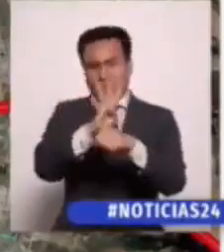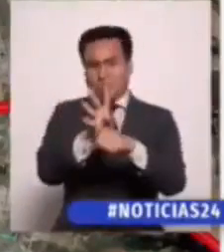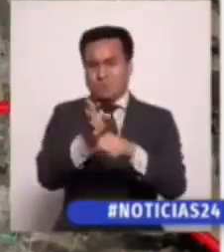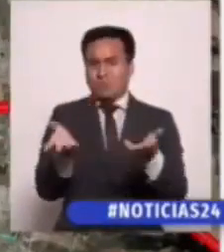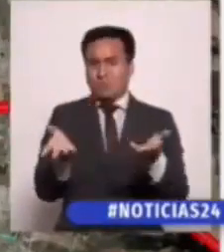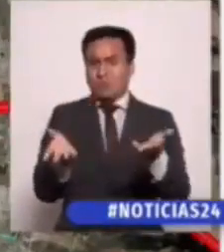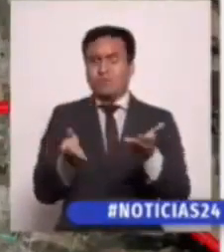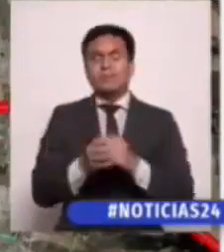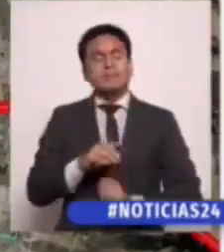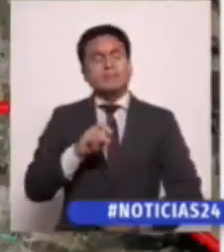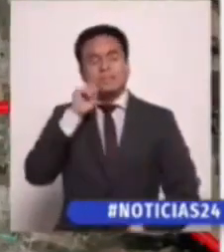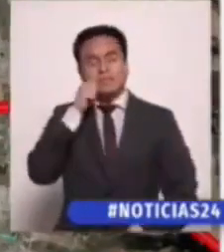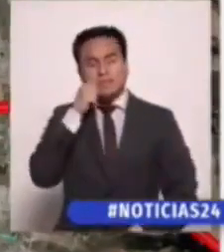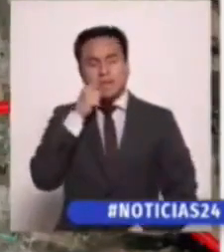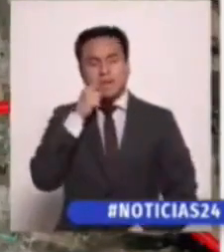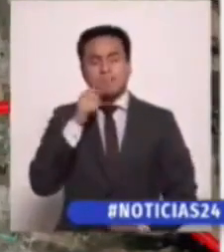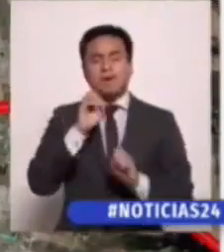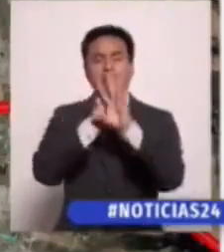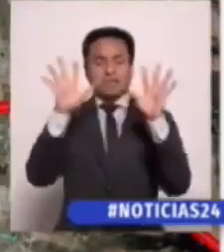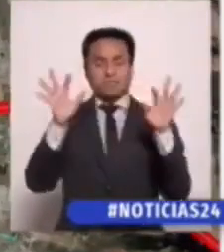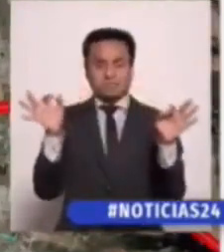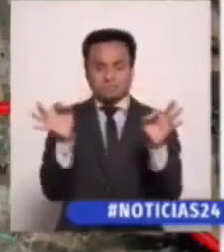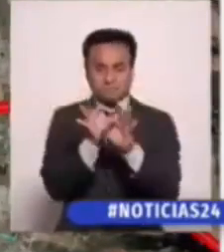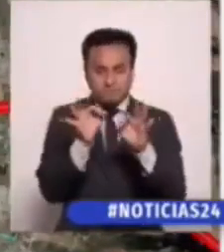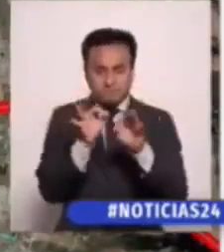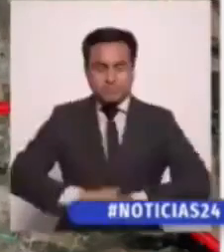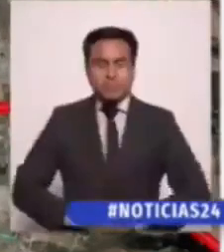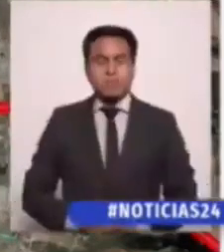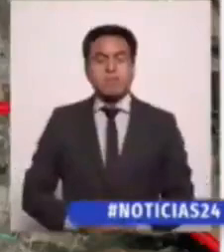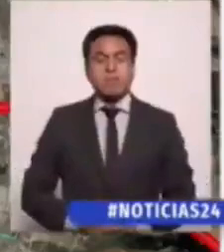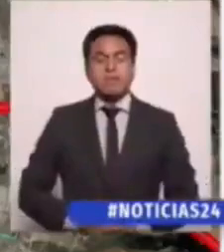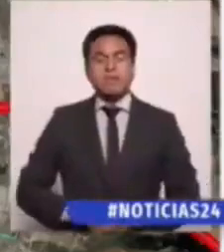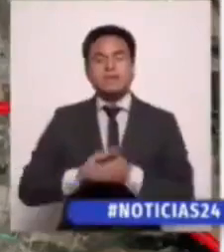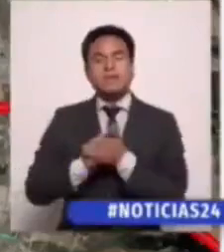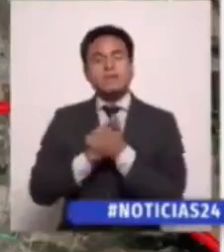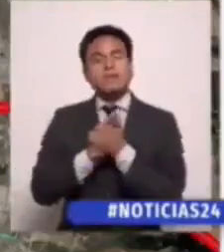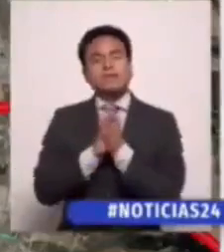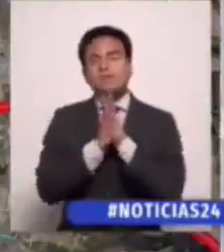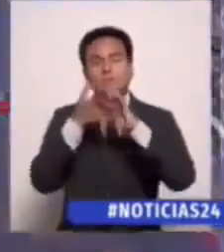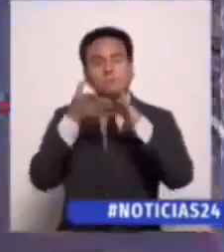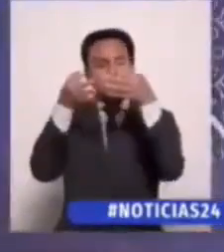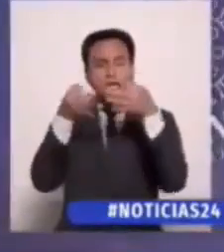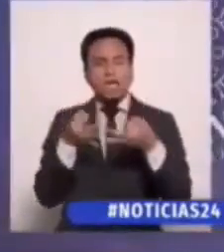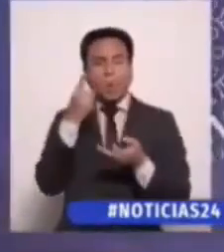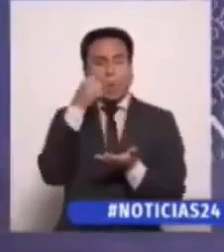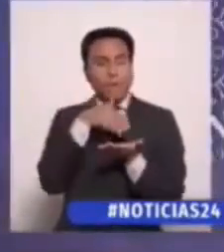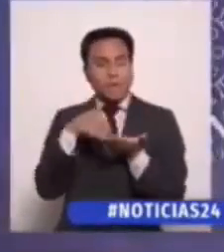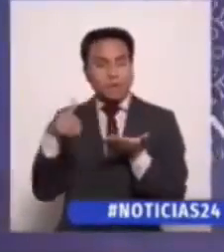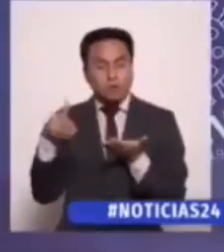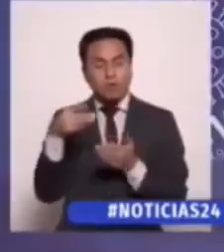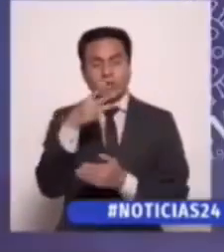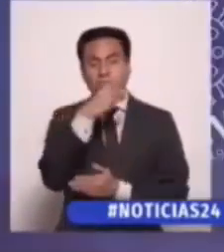Esto implica, para decirlo claramente, que un total de 1